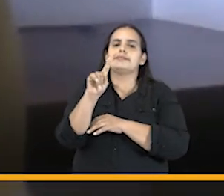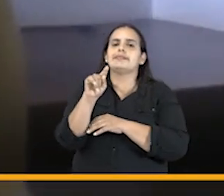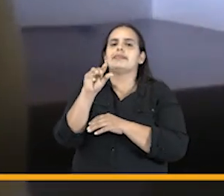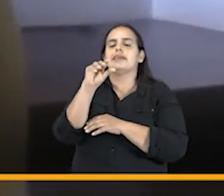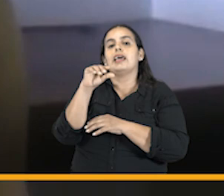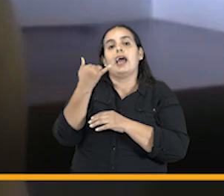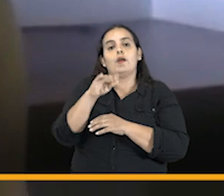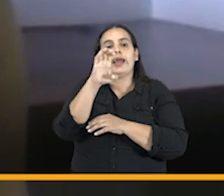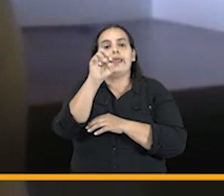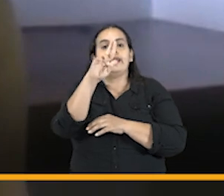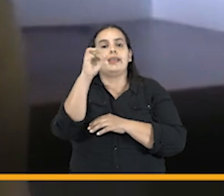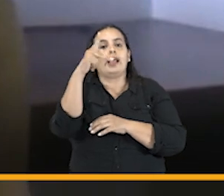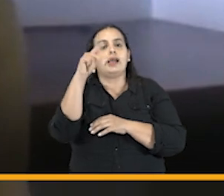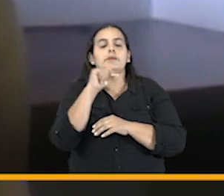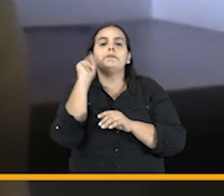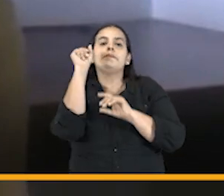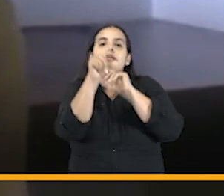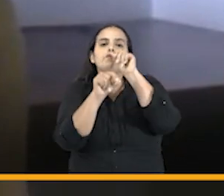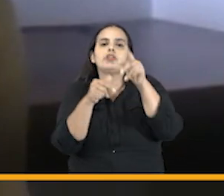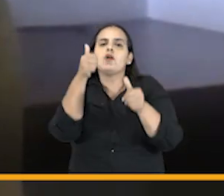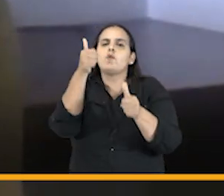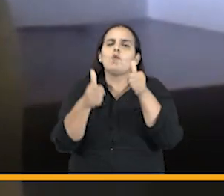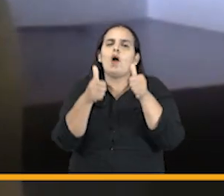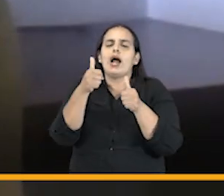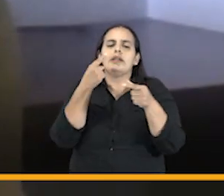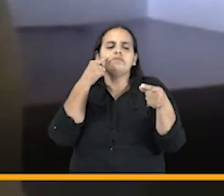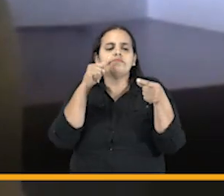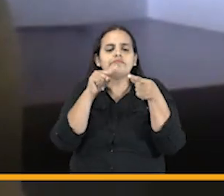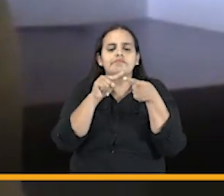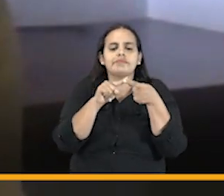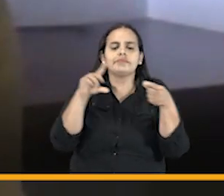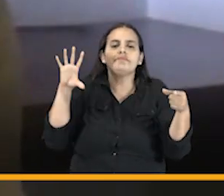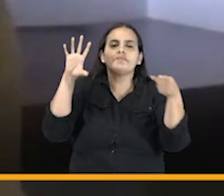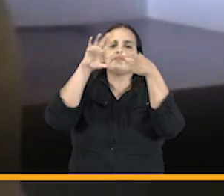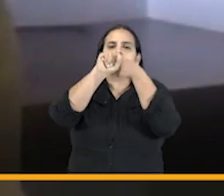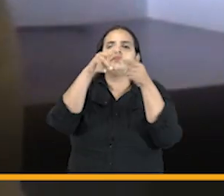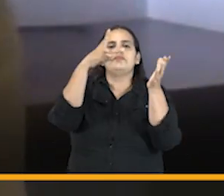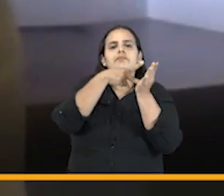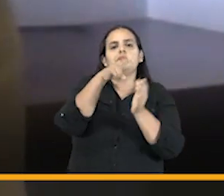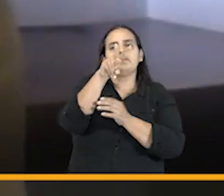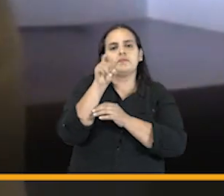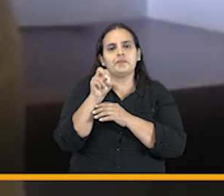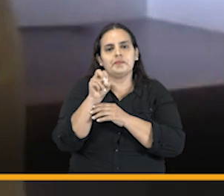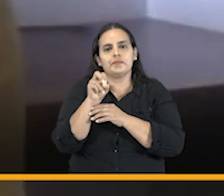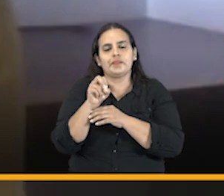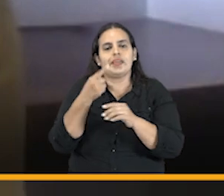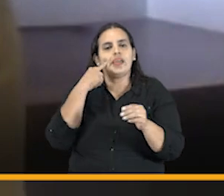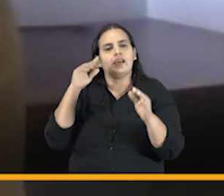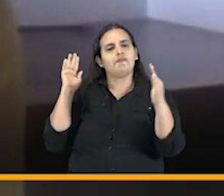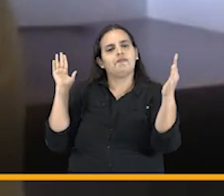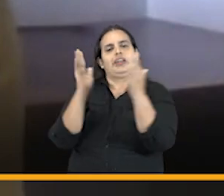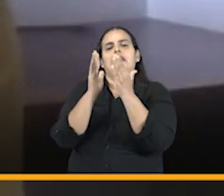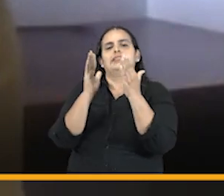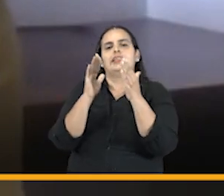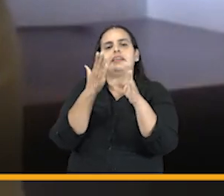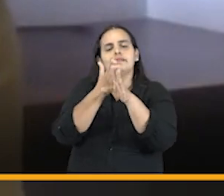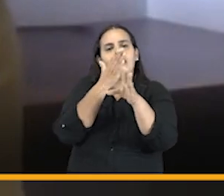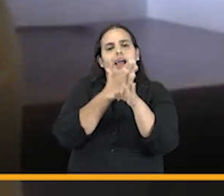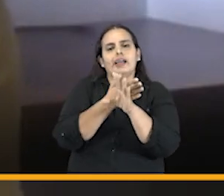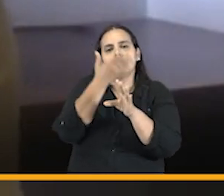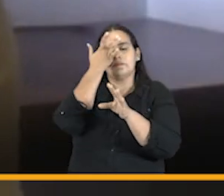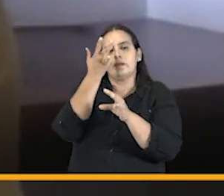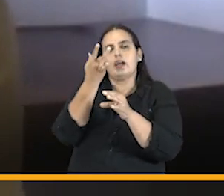Saavedra pregunta ¿cuáles fueron los logros alcanzados en 2020 frente a la descongestión del